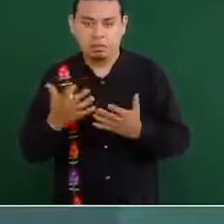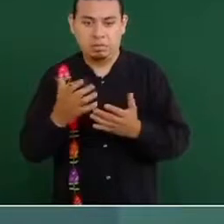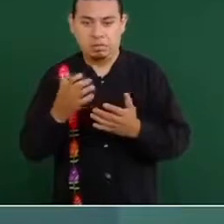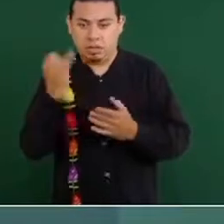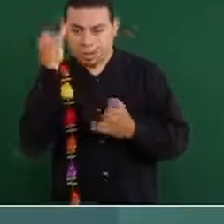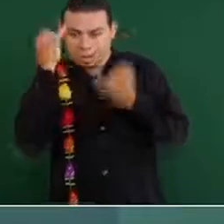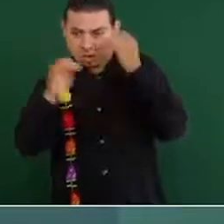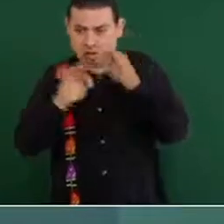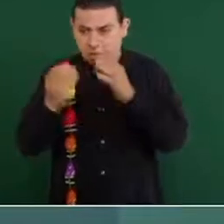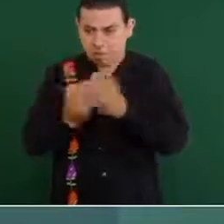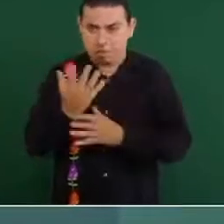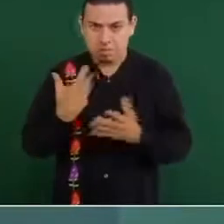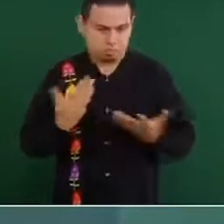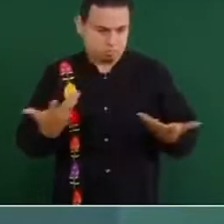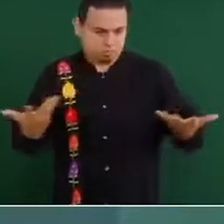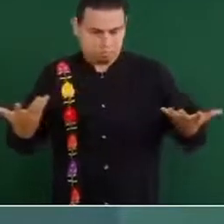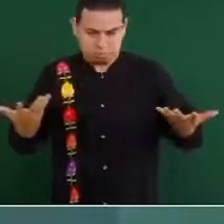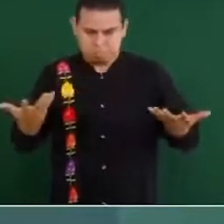nueva estrategia?